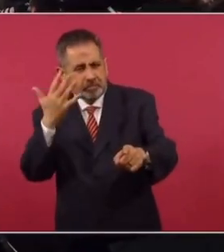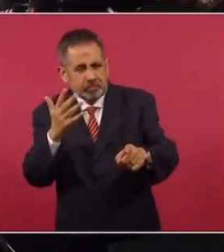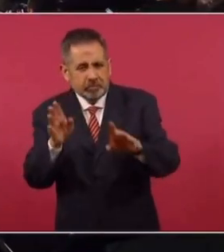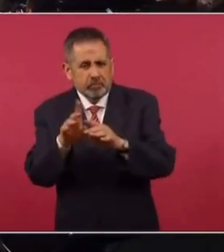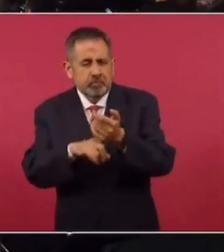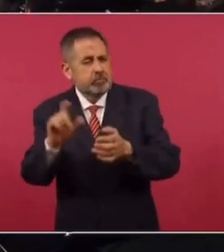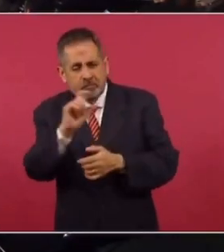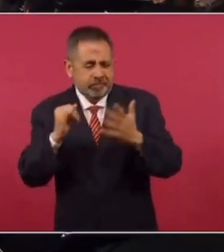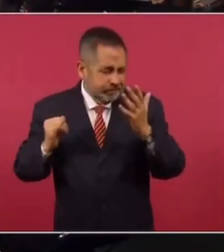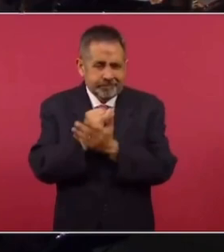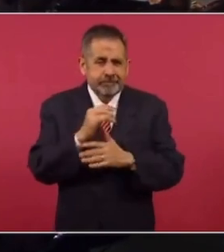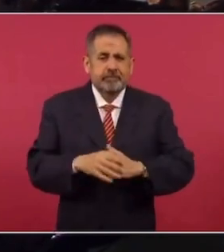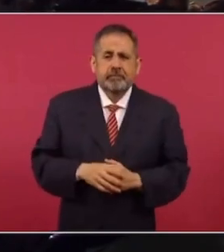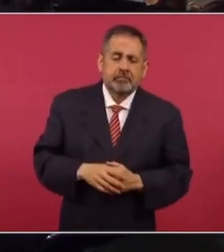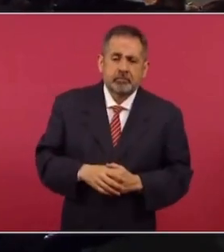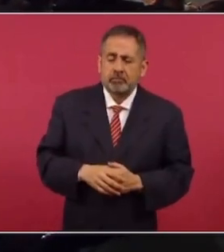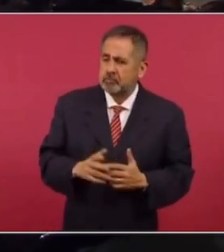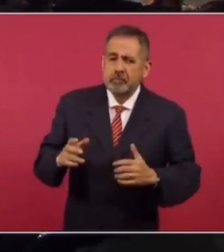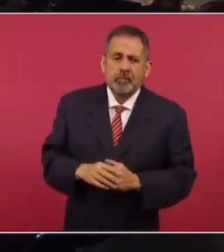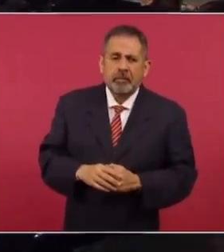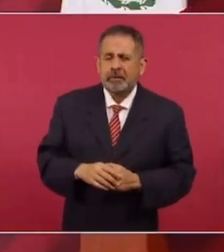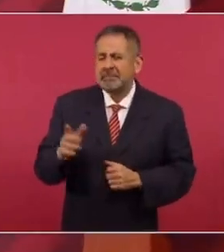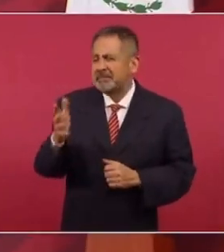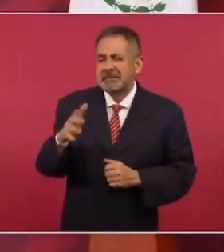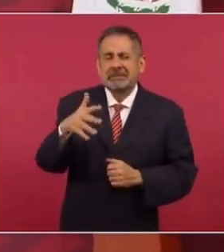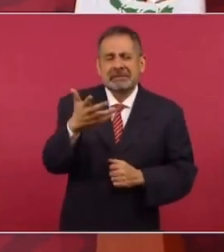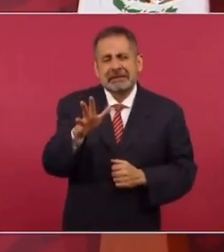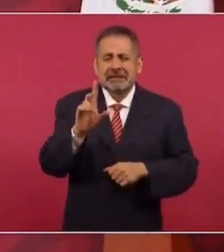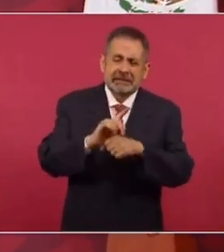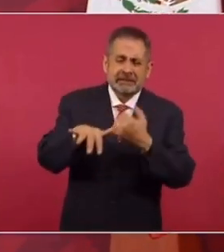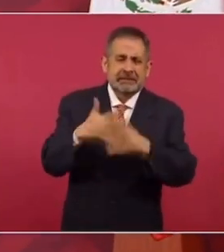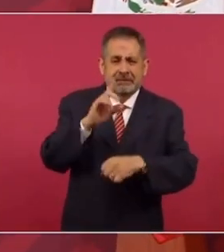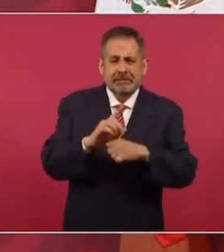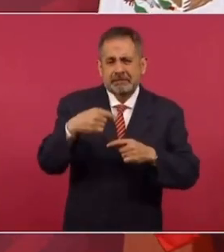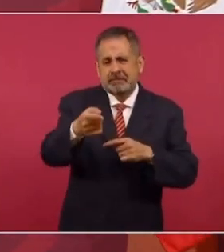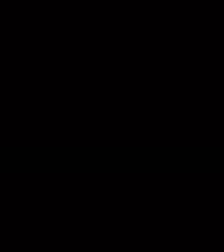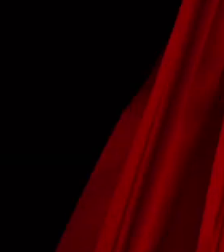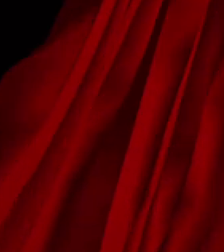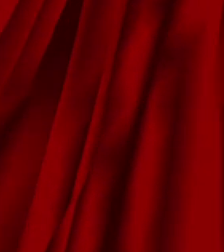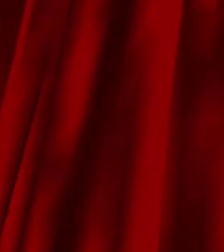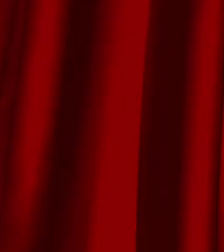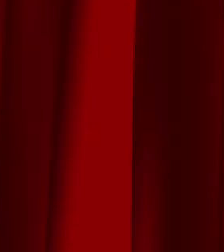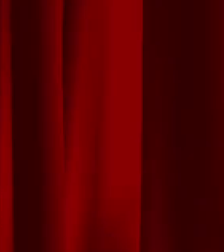en cuál momento podría anunciar? Pues unos 10 días, 15. ¿A partir de hoy? Sí.